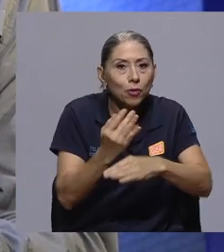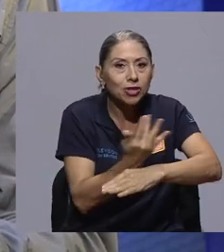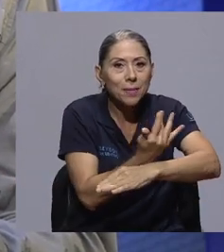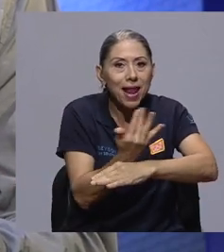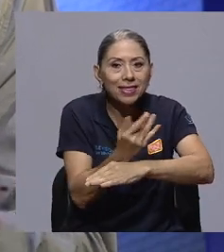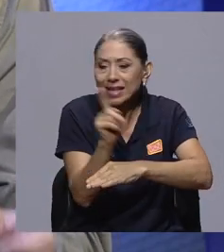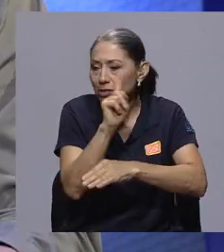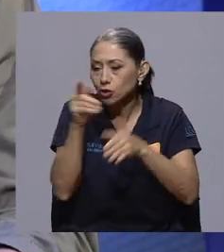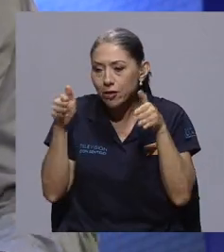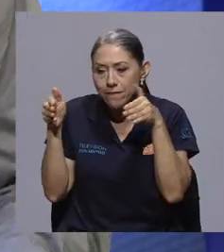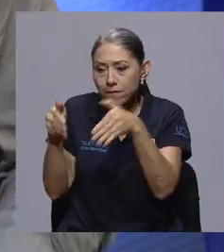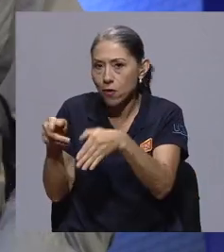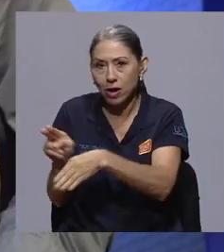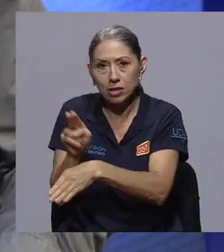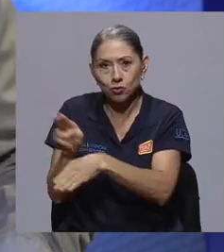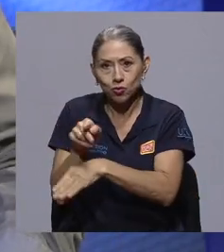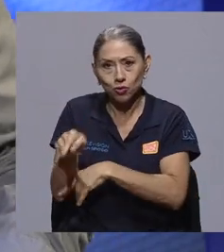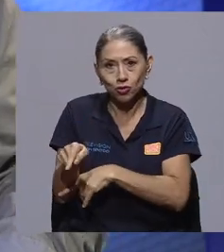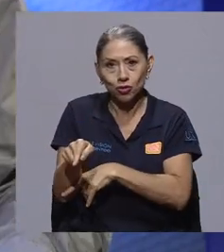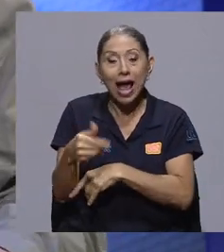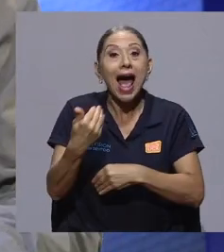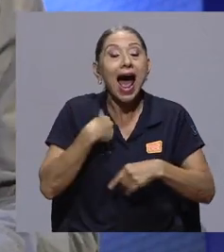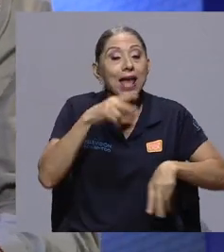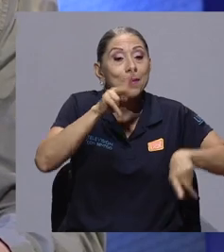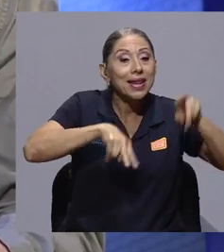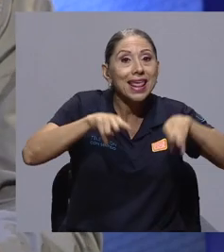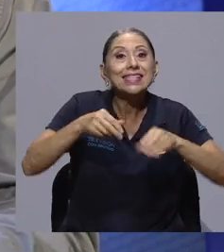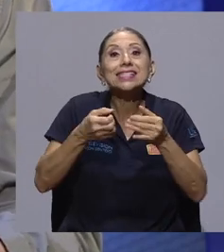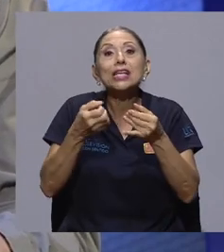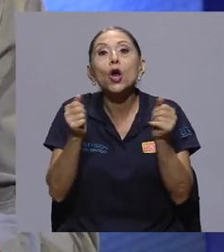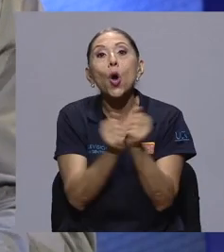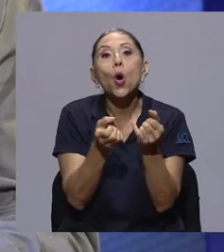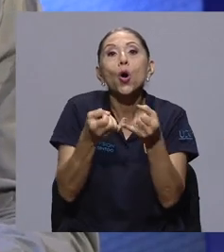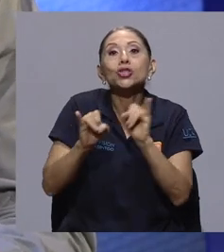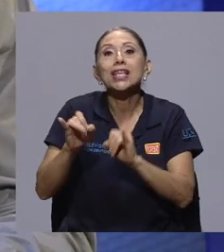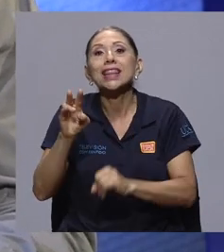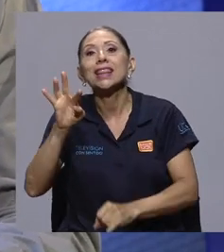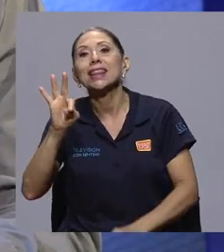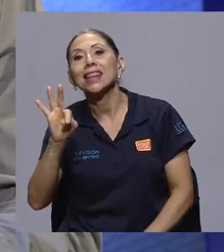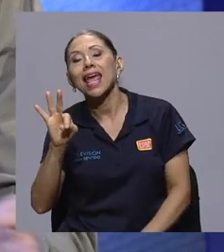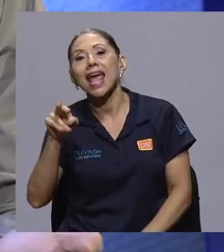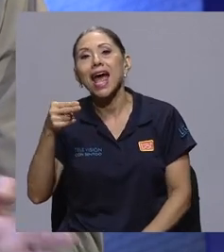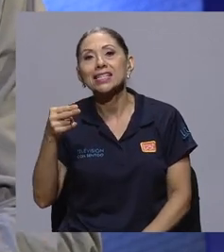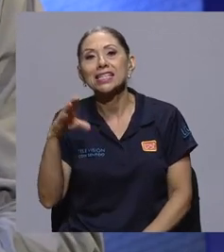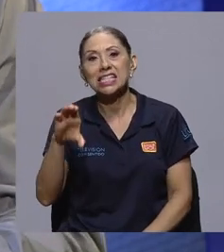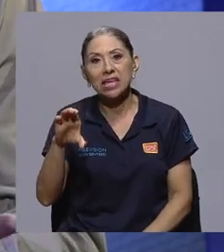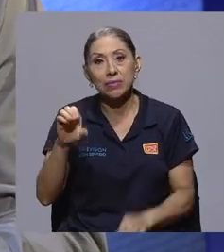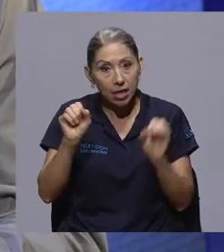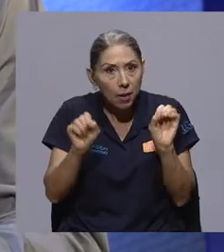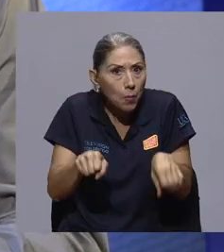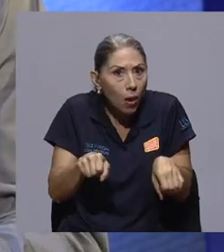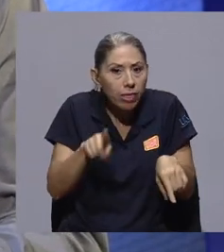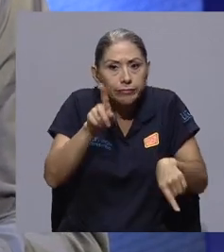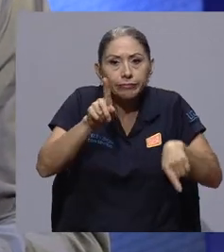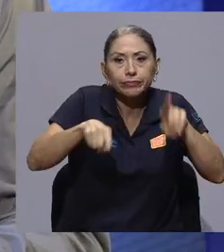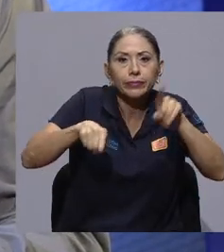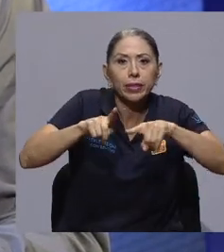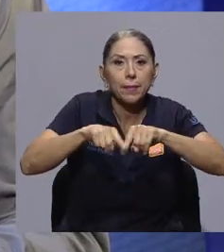los usos. Finalmente, hay variedades con o sin THC o que pueden ser psicoactivas que pueden servir para una u otra.